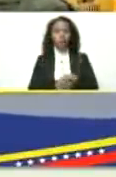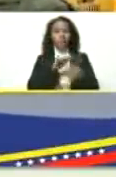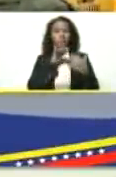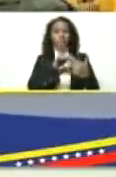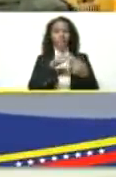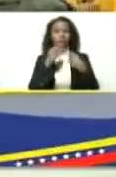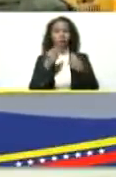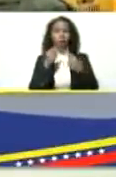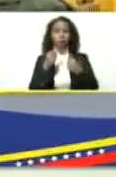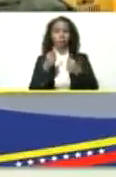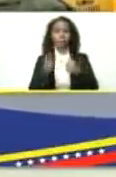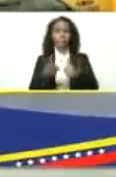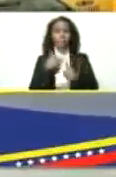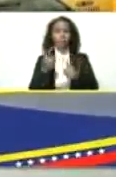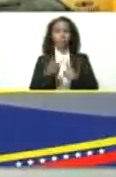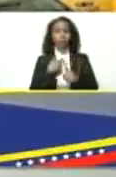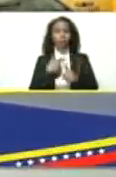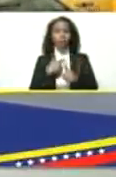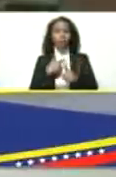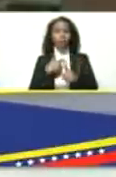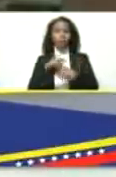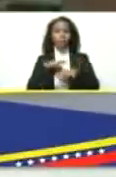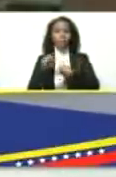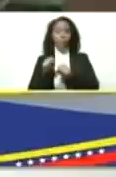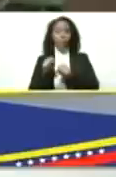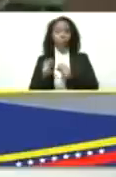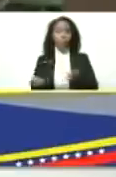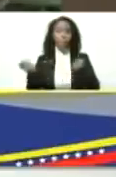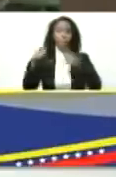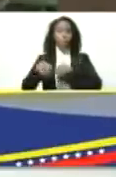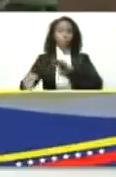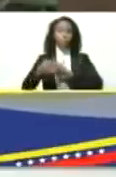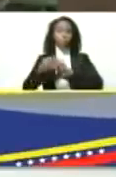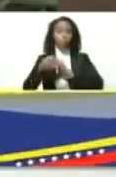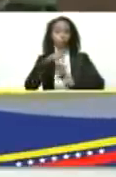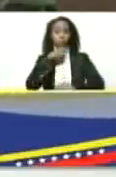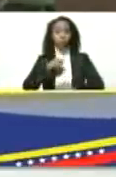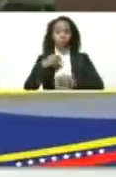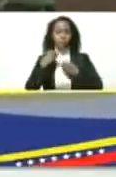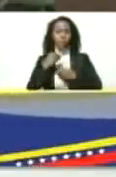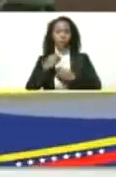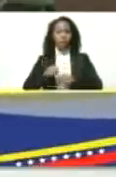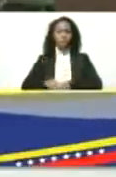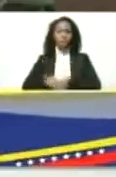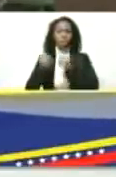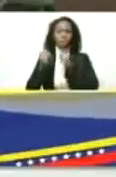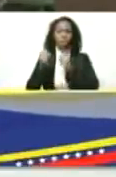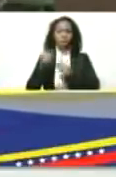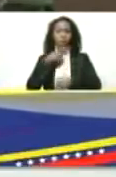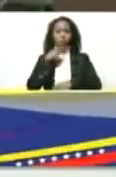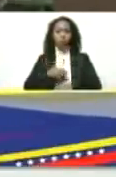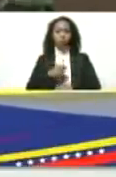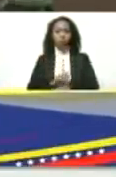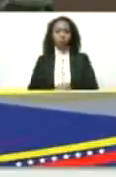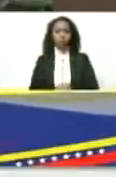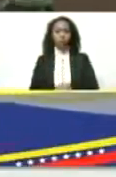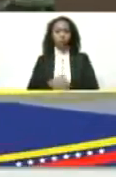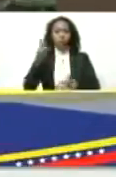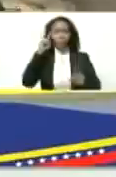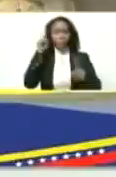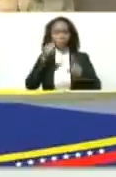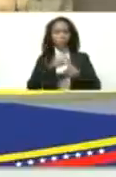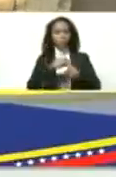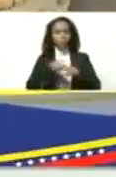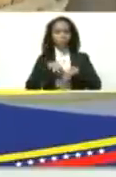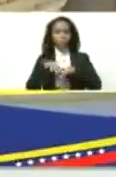económica es la guerra principal que el imperialismo apuesta contra Rusia para destruir a Rusia. El objetivo del